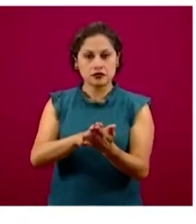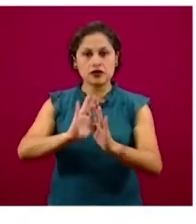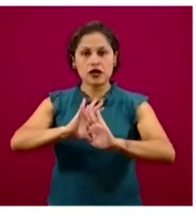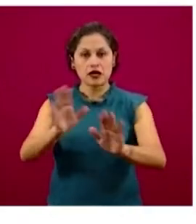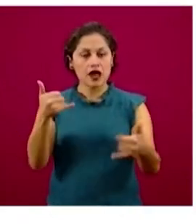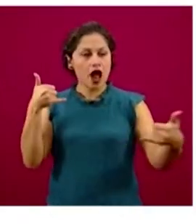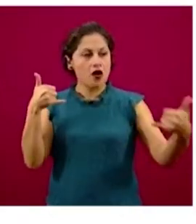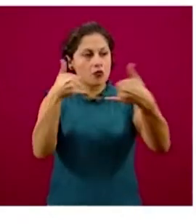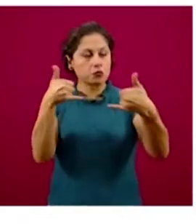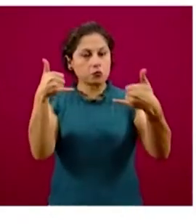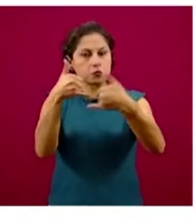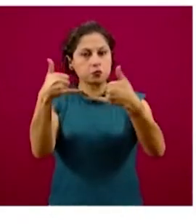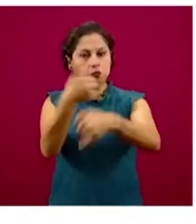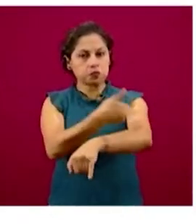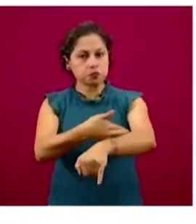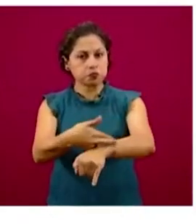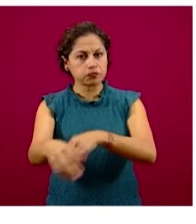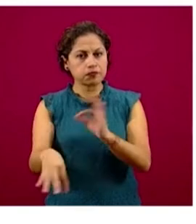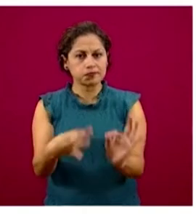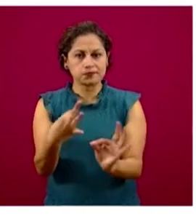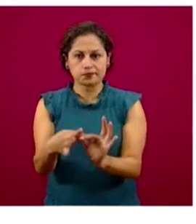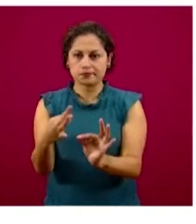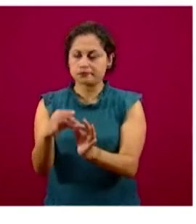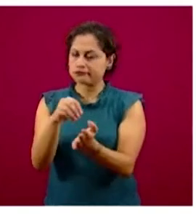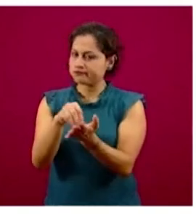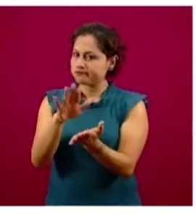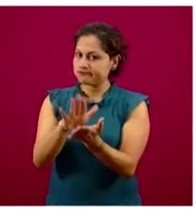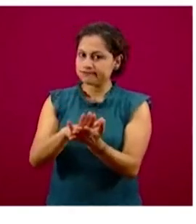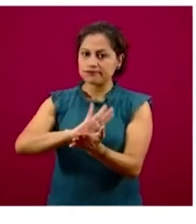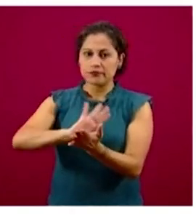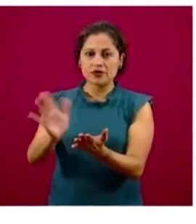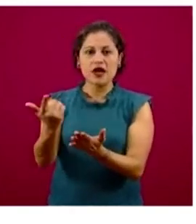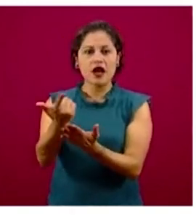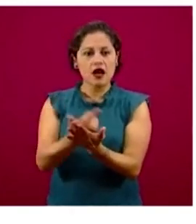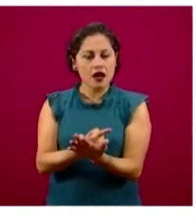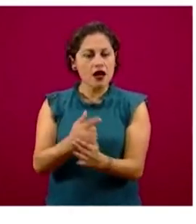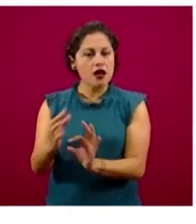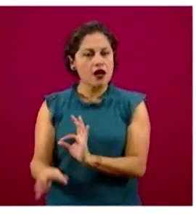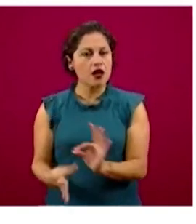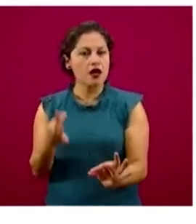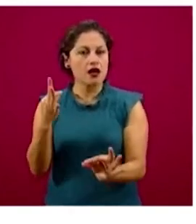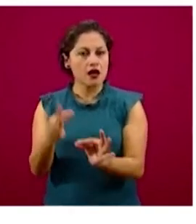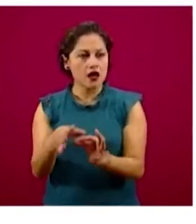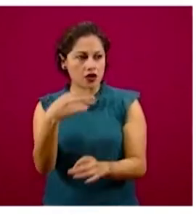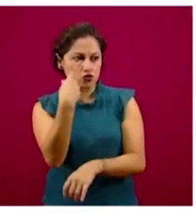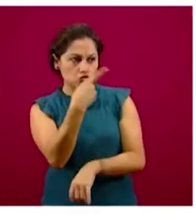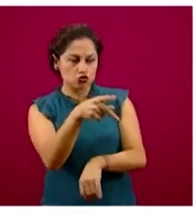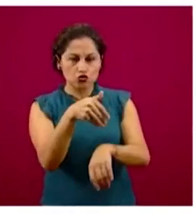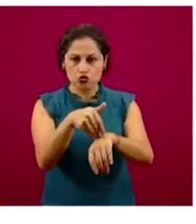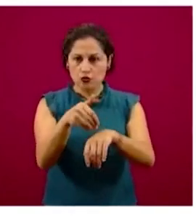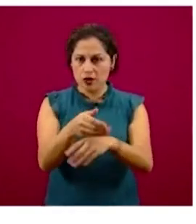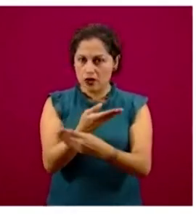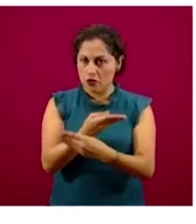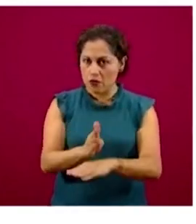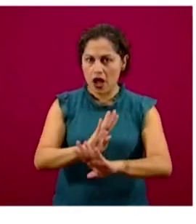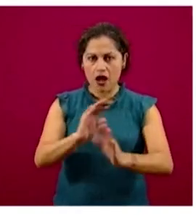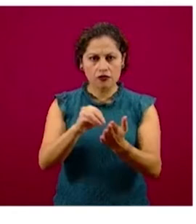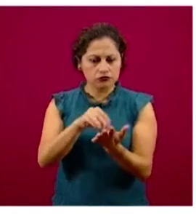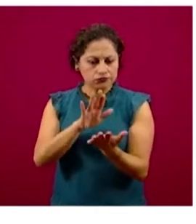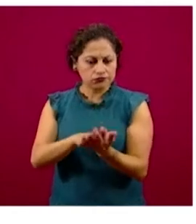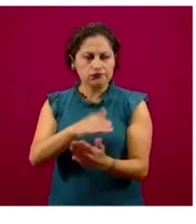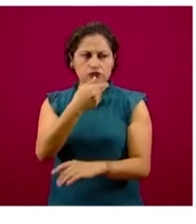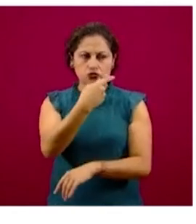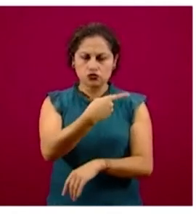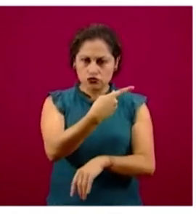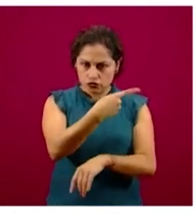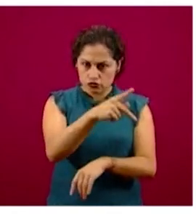nos dieron todos sus datos, que ya sabemos cuáles son las cuentas de banco a donde quieren que les depositemos, tenemos sus teléfonos, todo